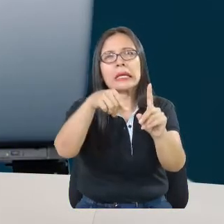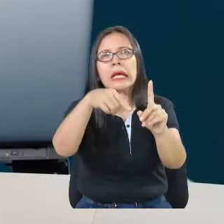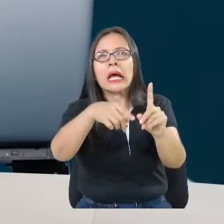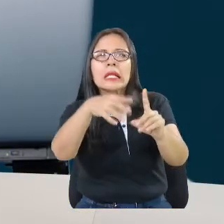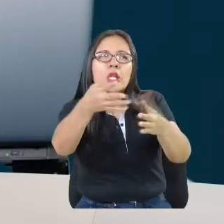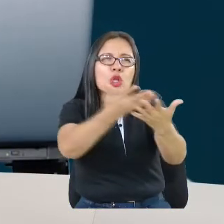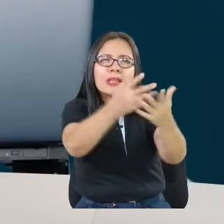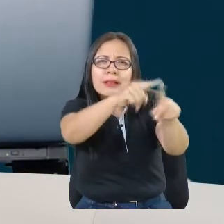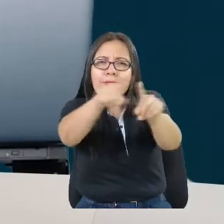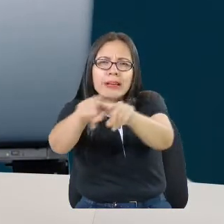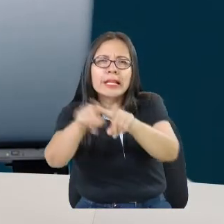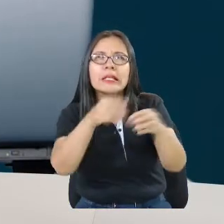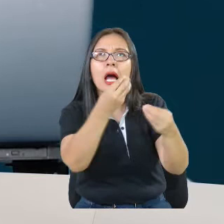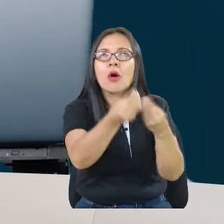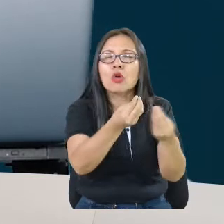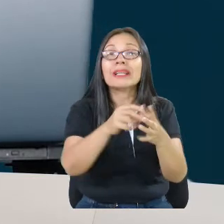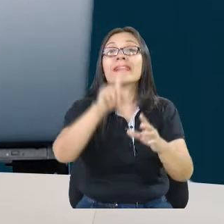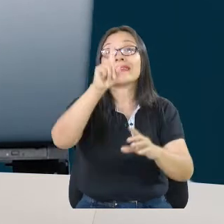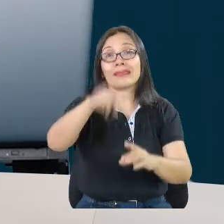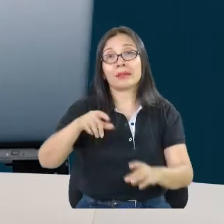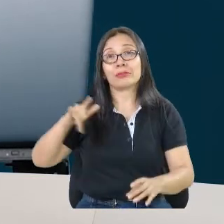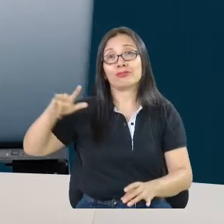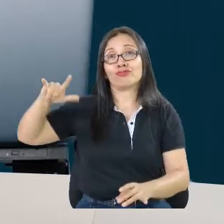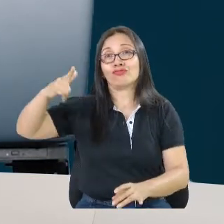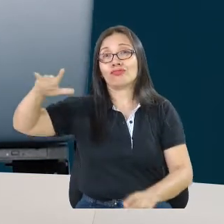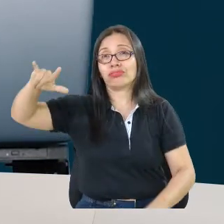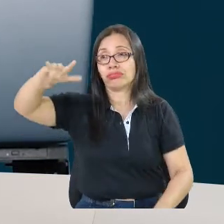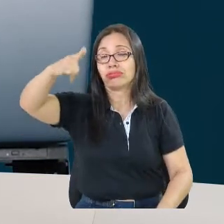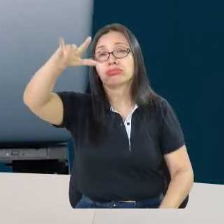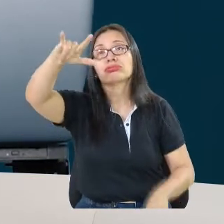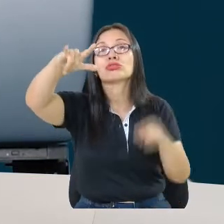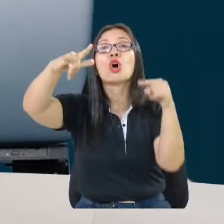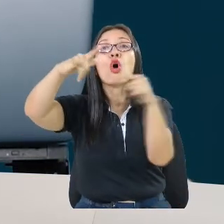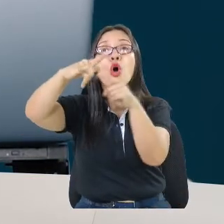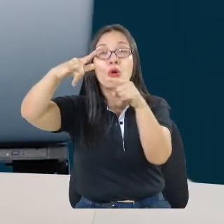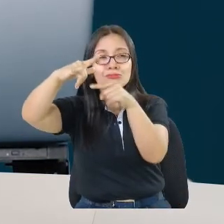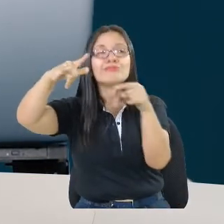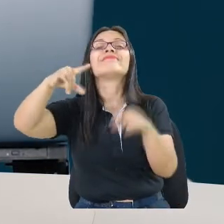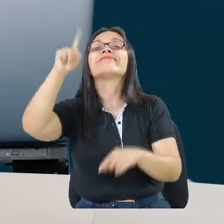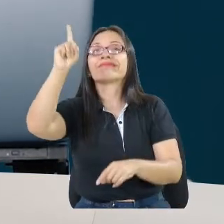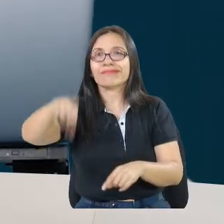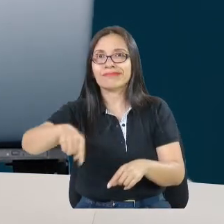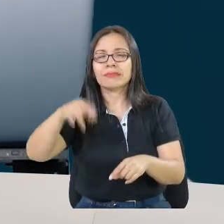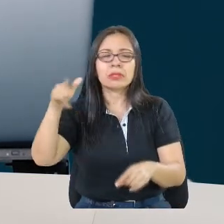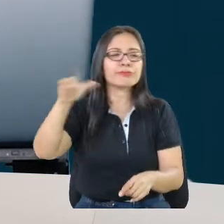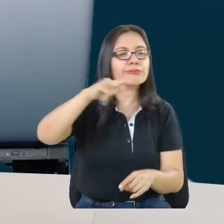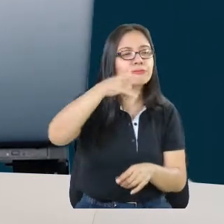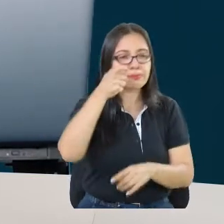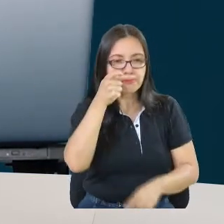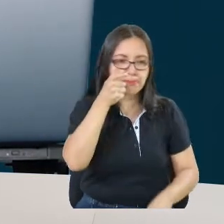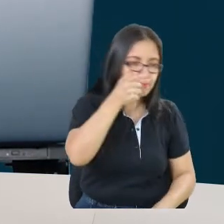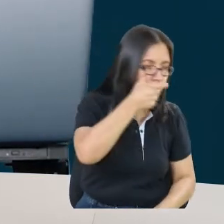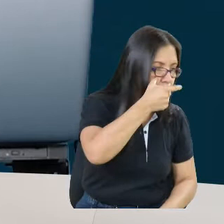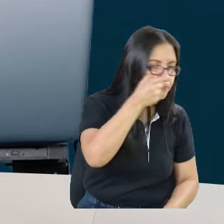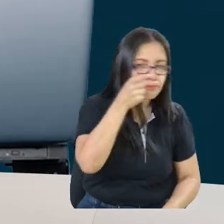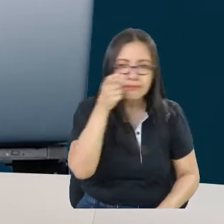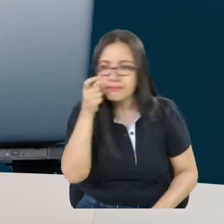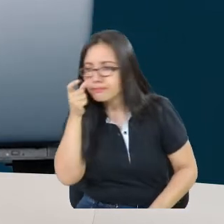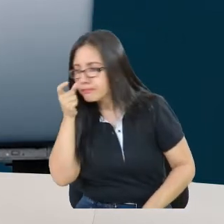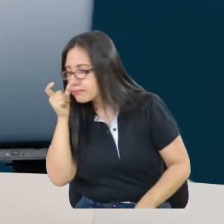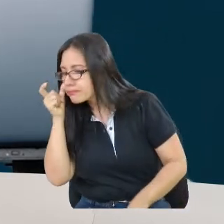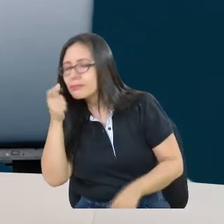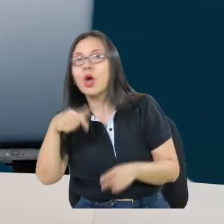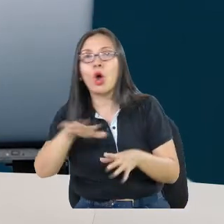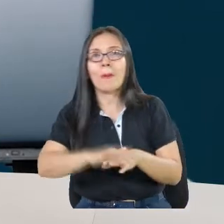y el uso de drones también para poder hacer monitoreo. Y a lo que queremos llegar es pues al centro de